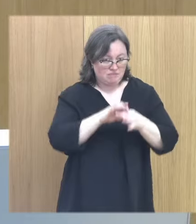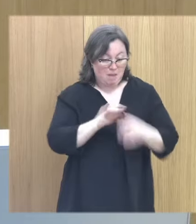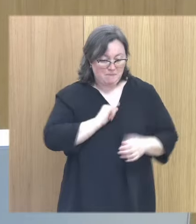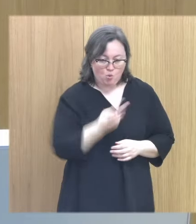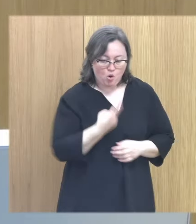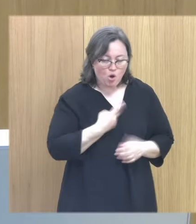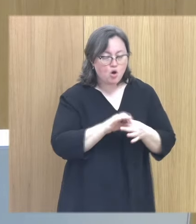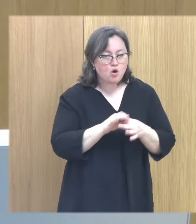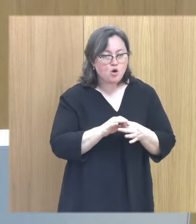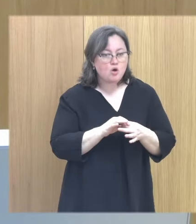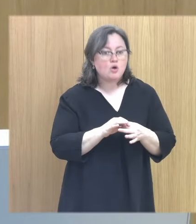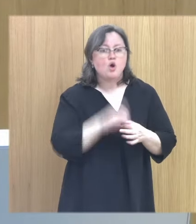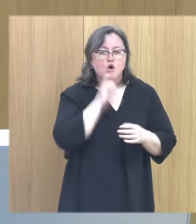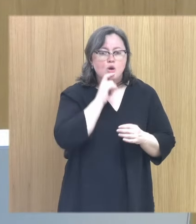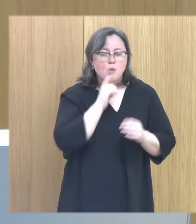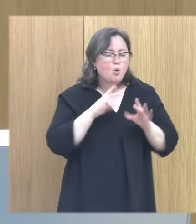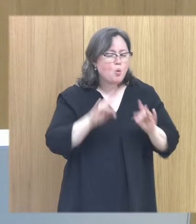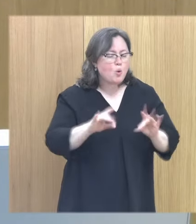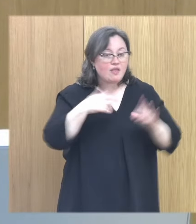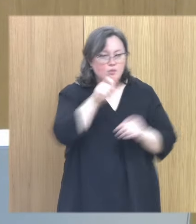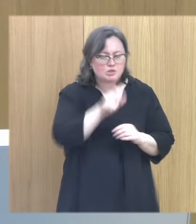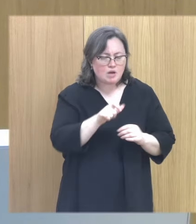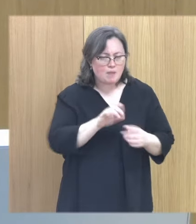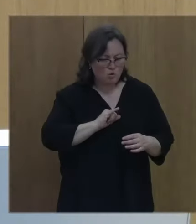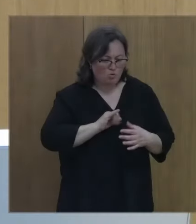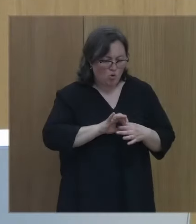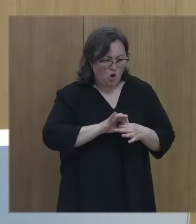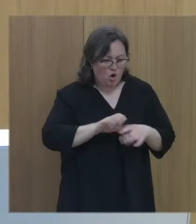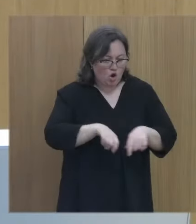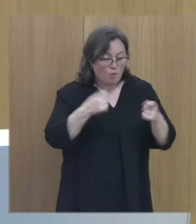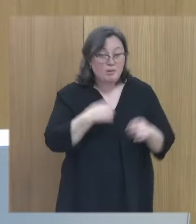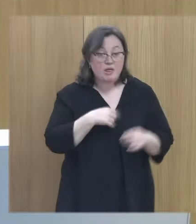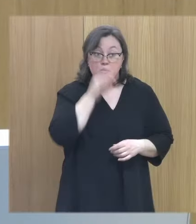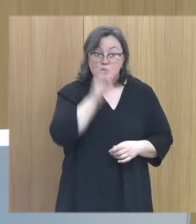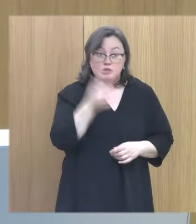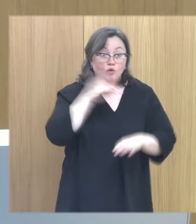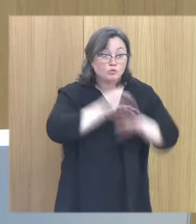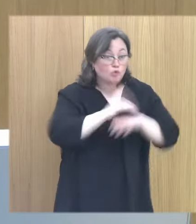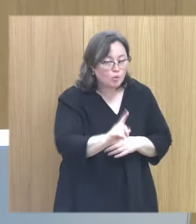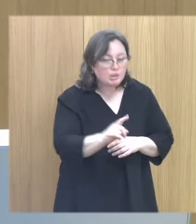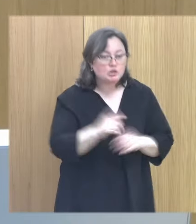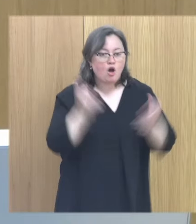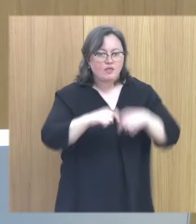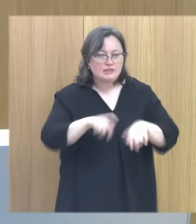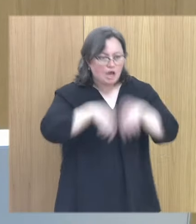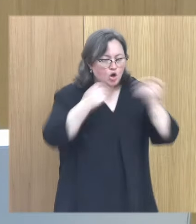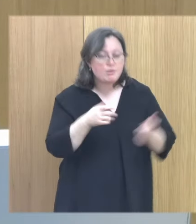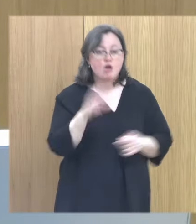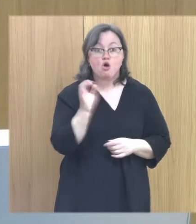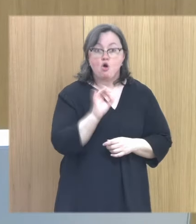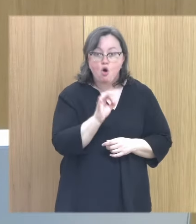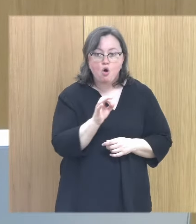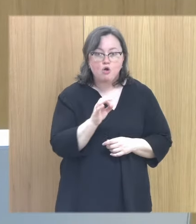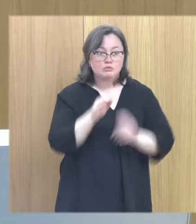Muchísimo cuidado en cualquier cosa que pueda cuestionar ese vínculo. En promesas que no vayamos a cumplir. En citas que vayamos a romper. Hay